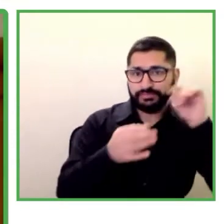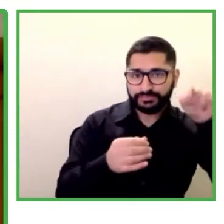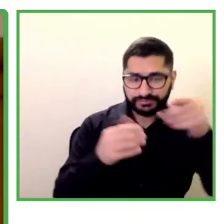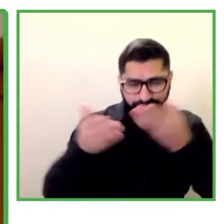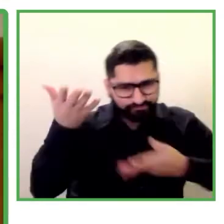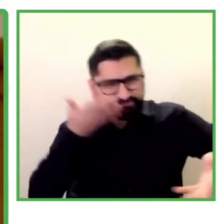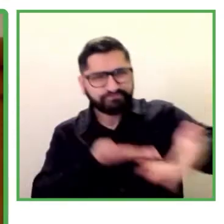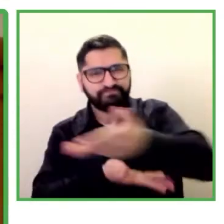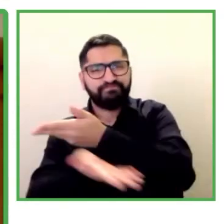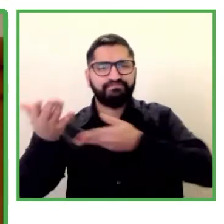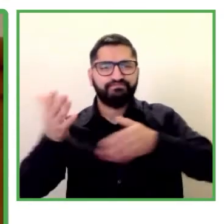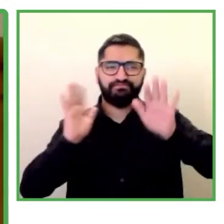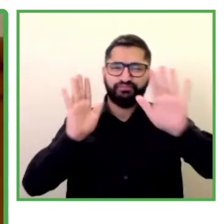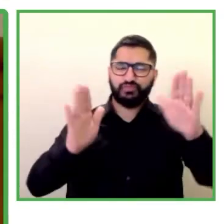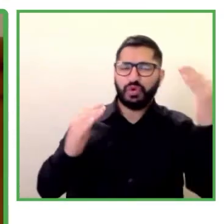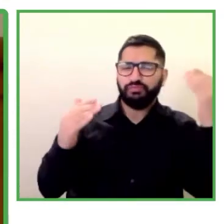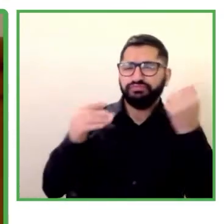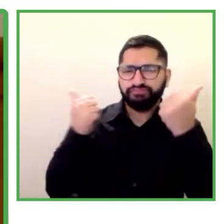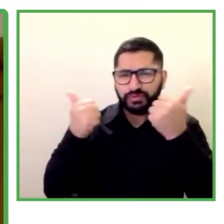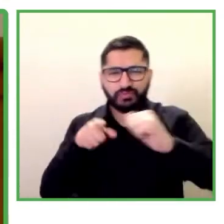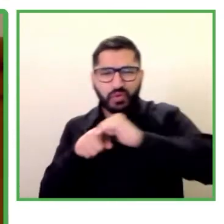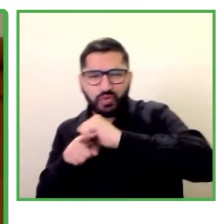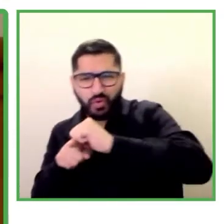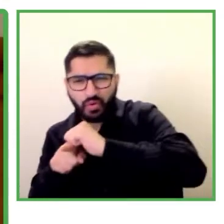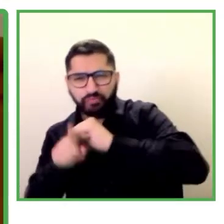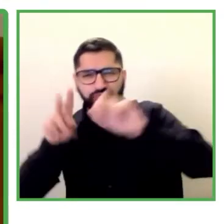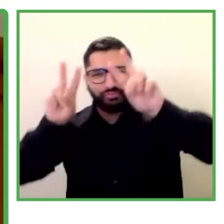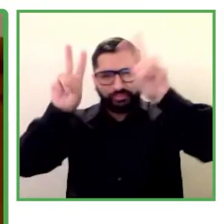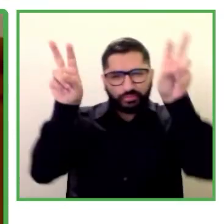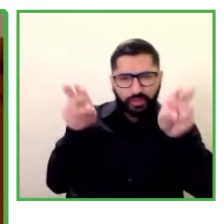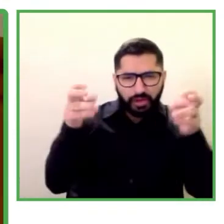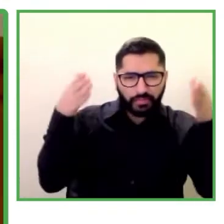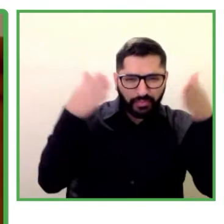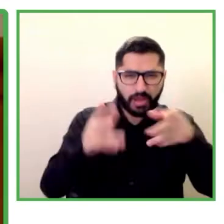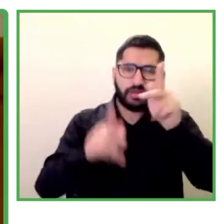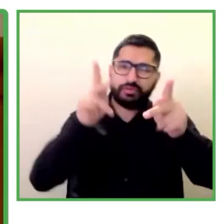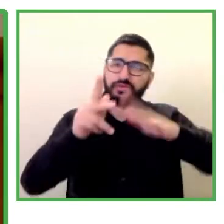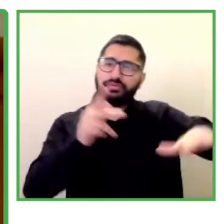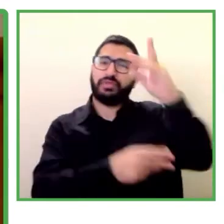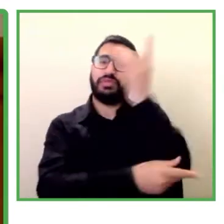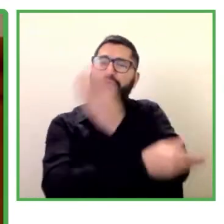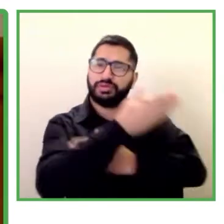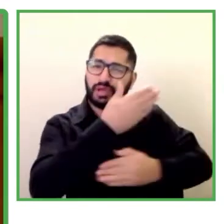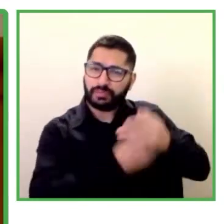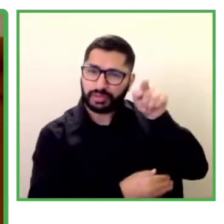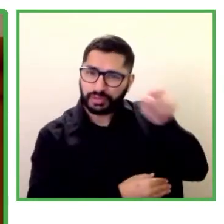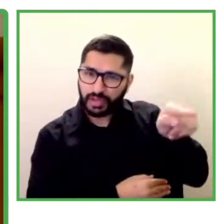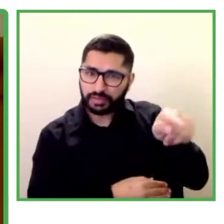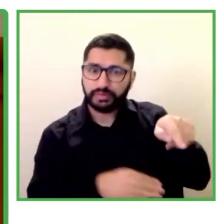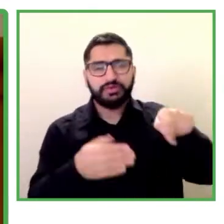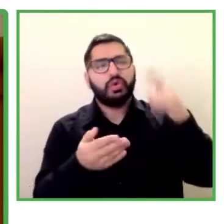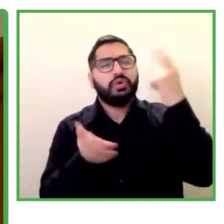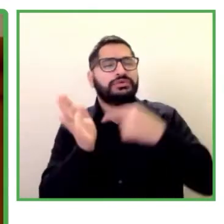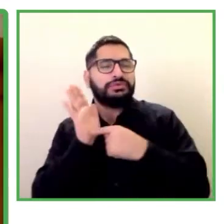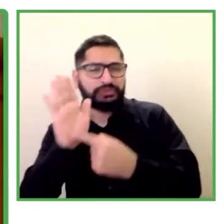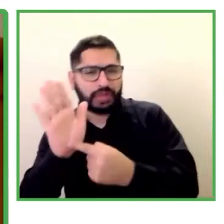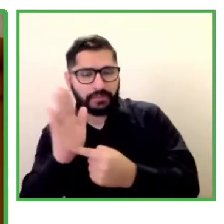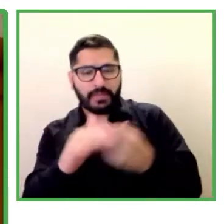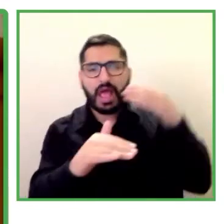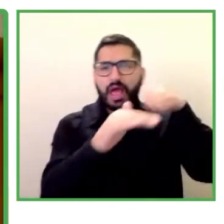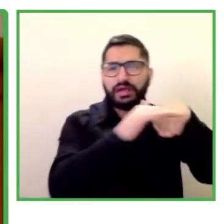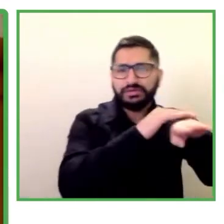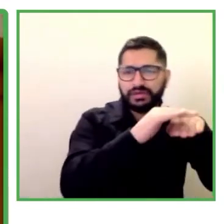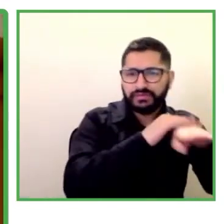en el ámbito del empleo de las personas con discapacidad, como puede ser la reserva de empleo público para personas con discapacidad,